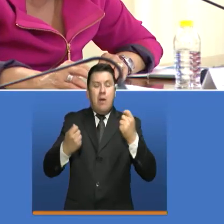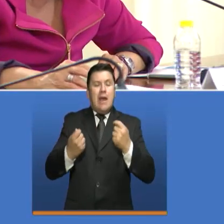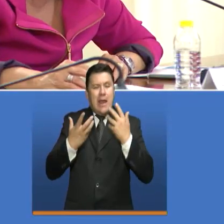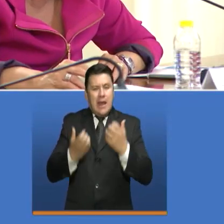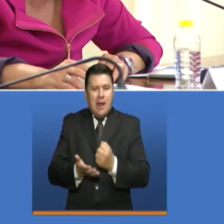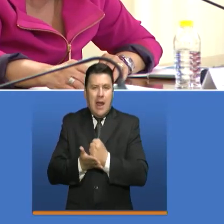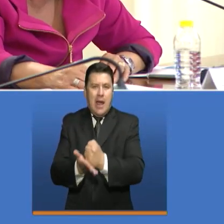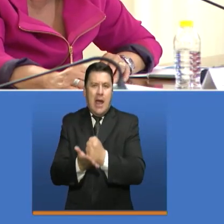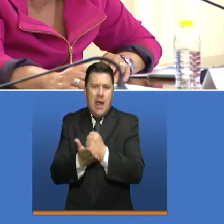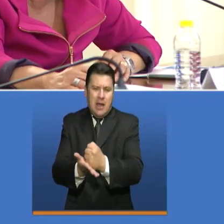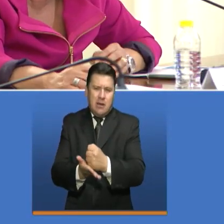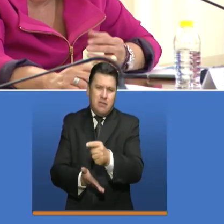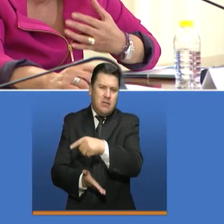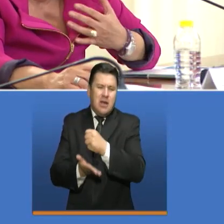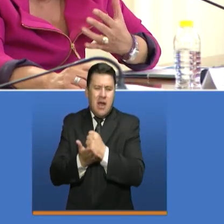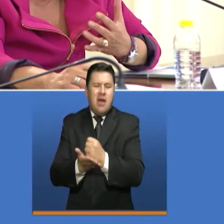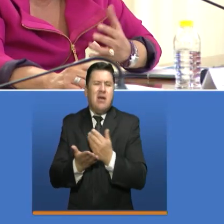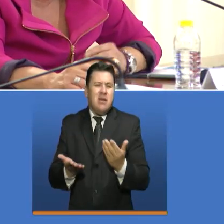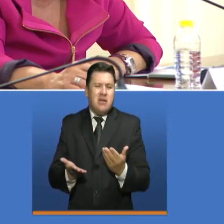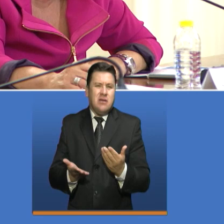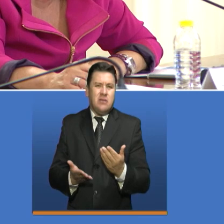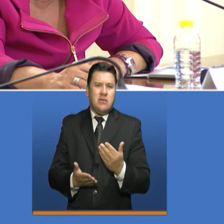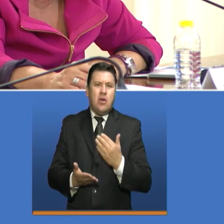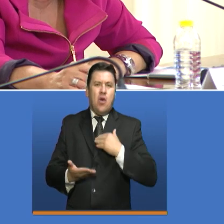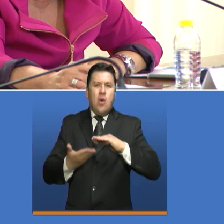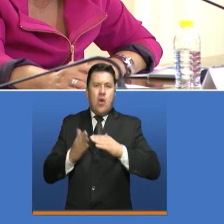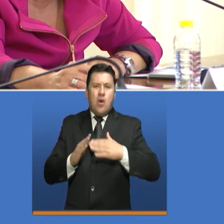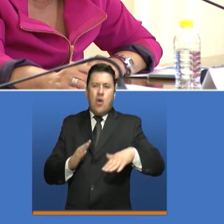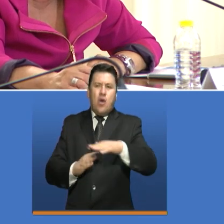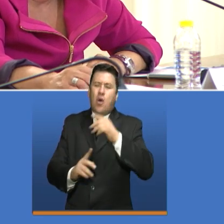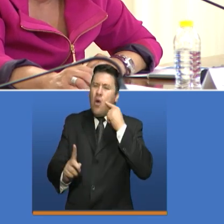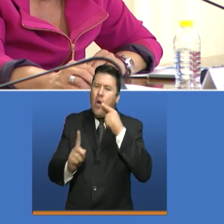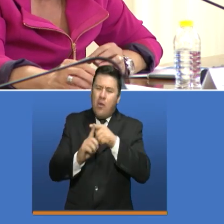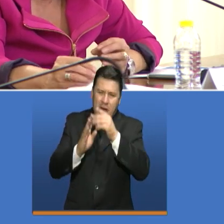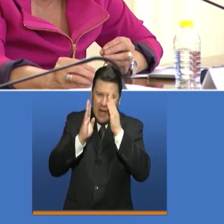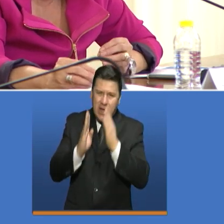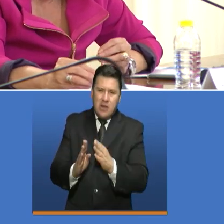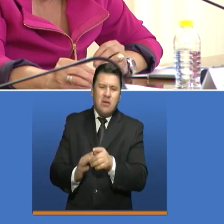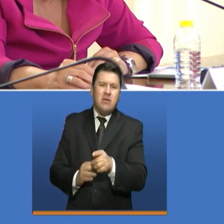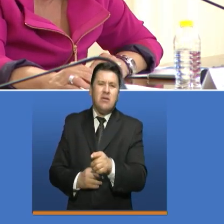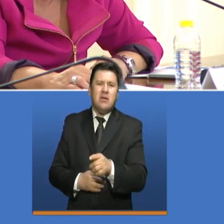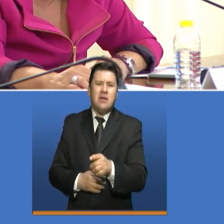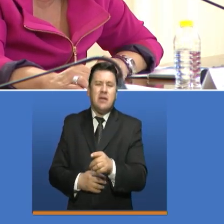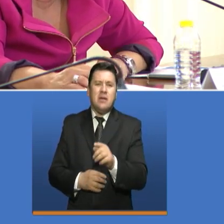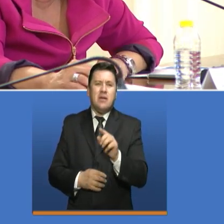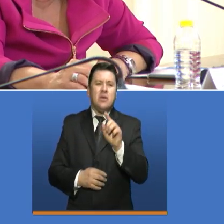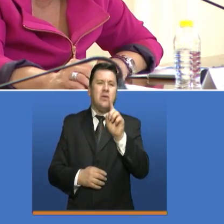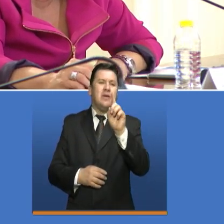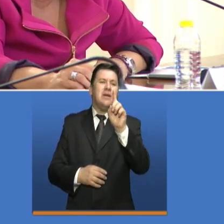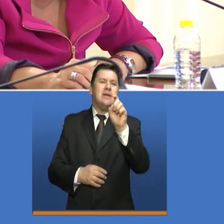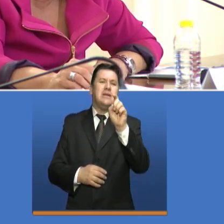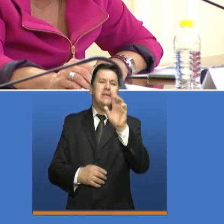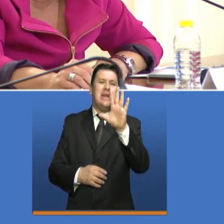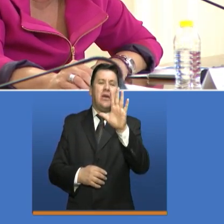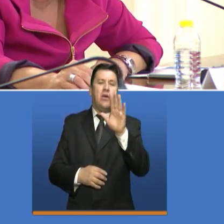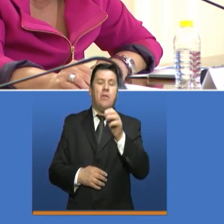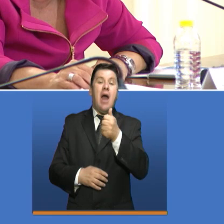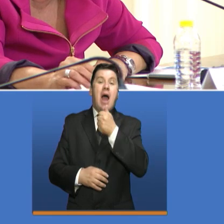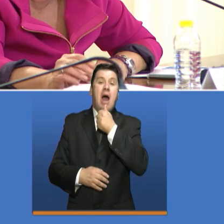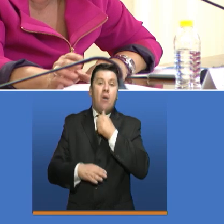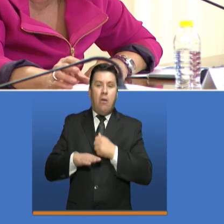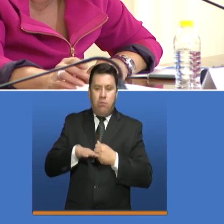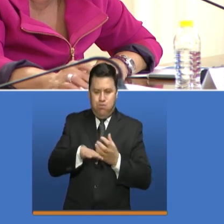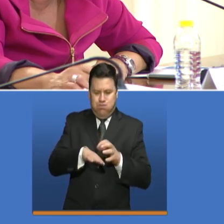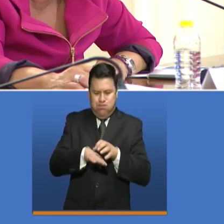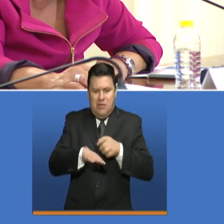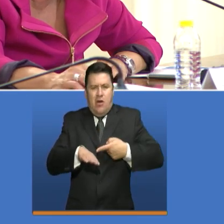también ayudar a nuestra población Objeto de Atención con 65 carros tanques de agua, ya